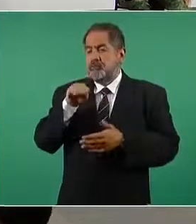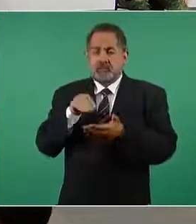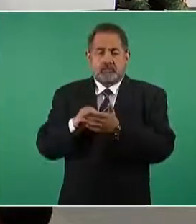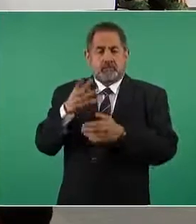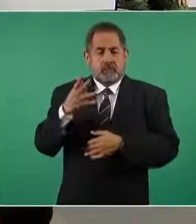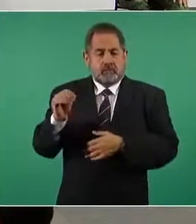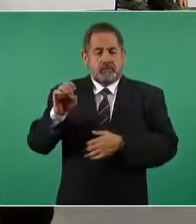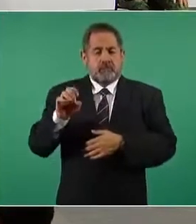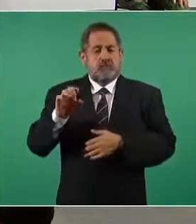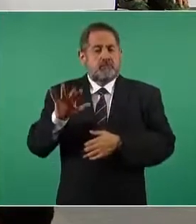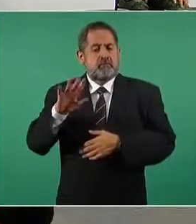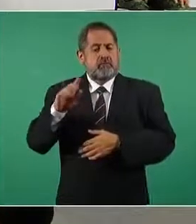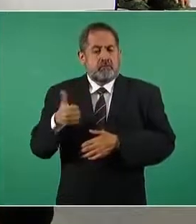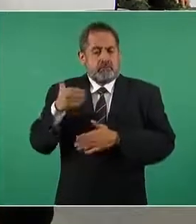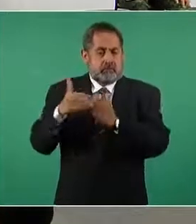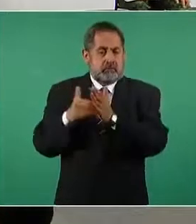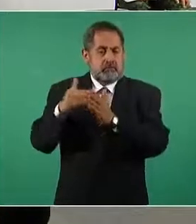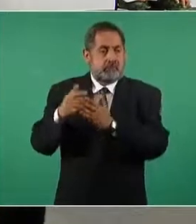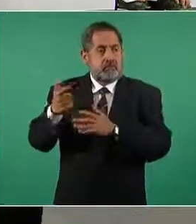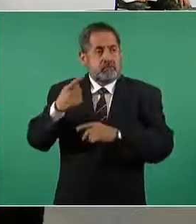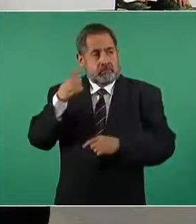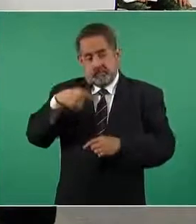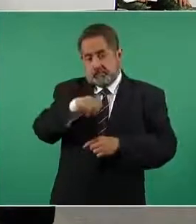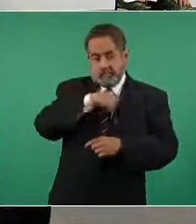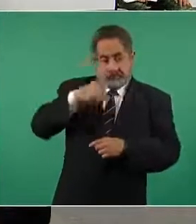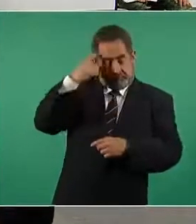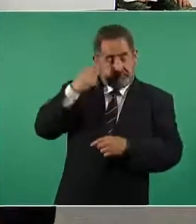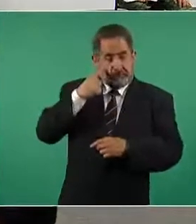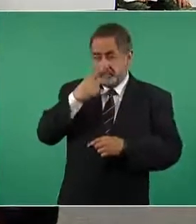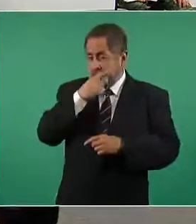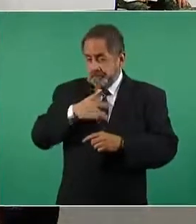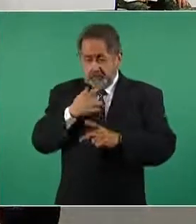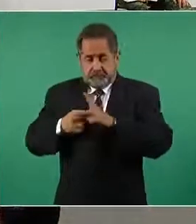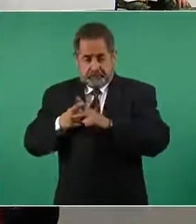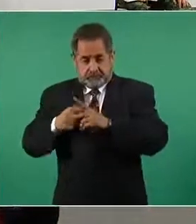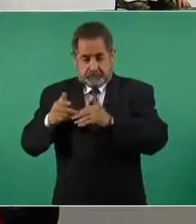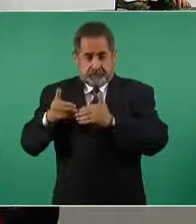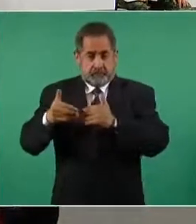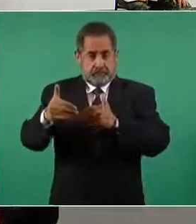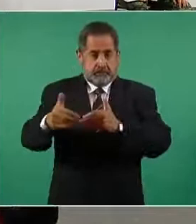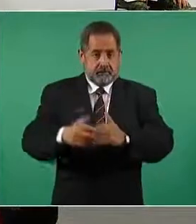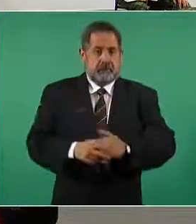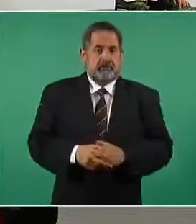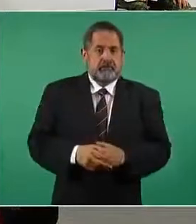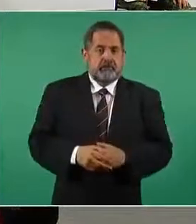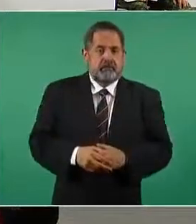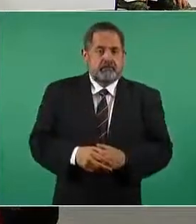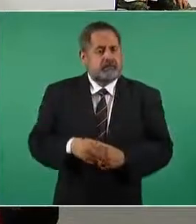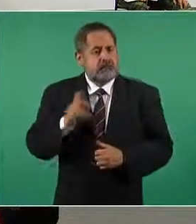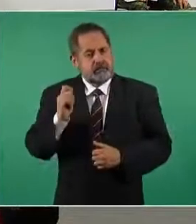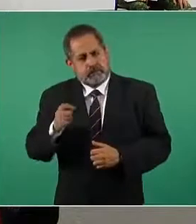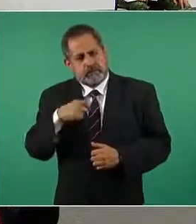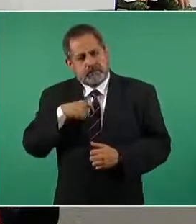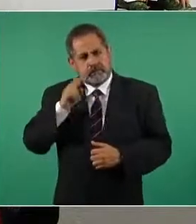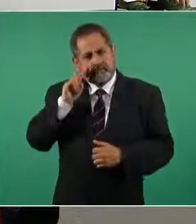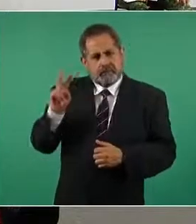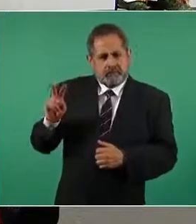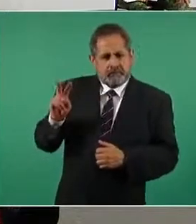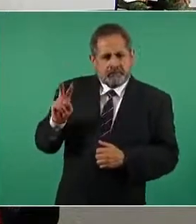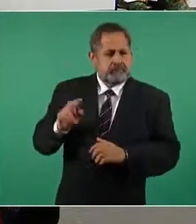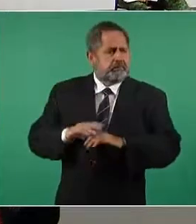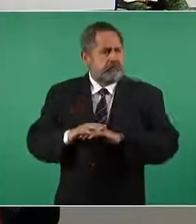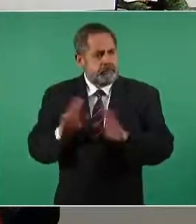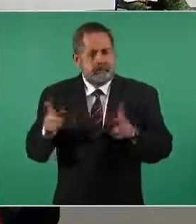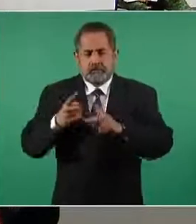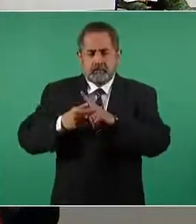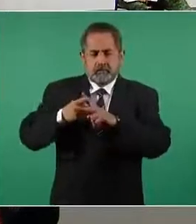956 millones de pesos la siguiente por favor de lo anterior podemos observar que